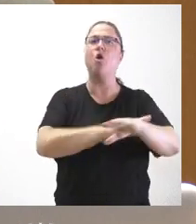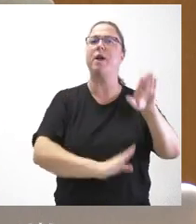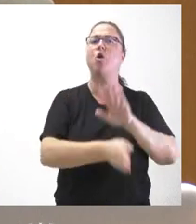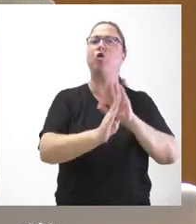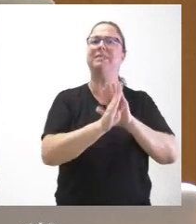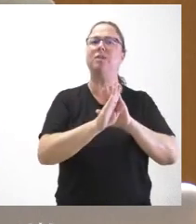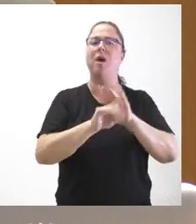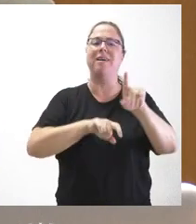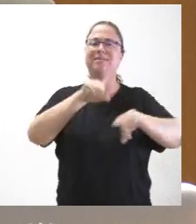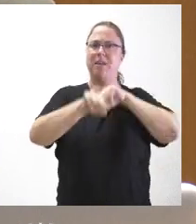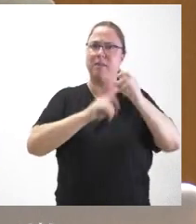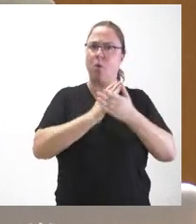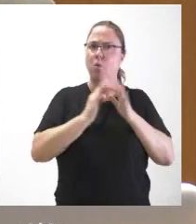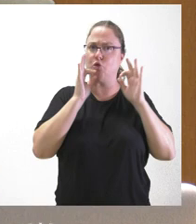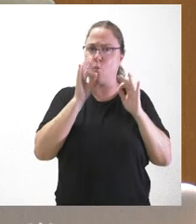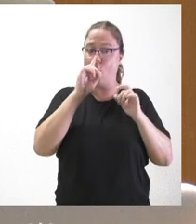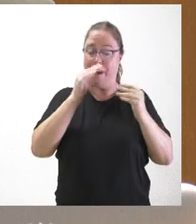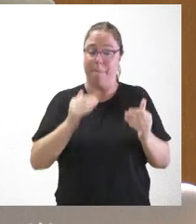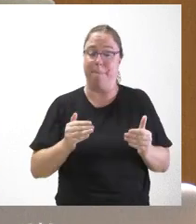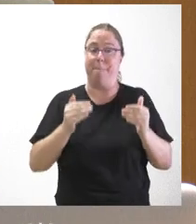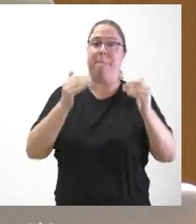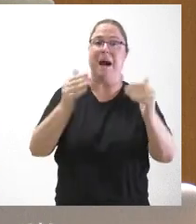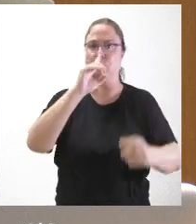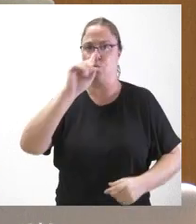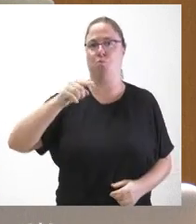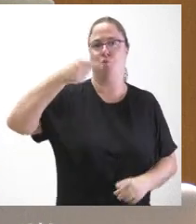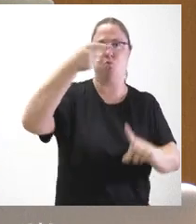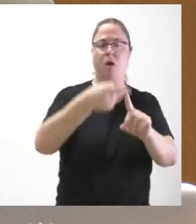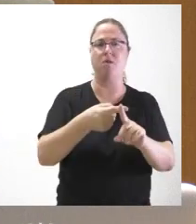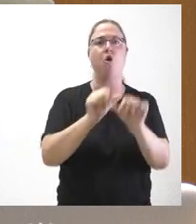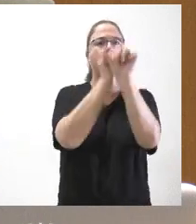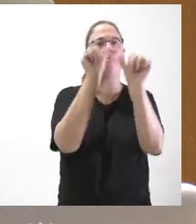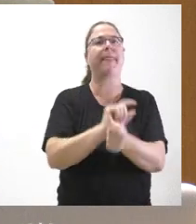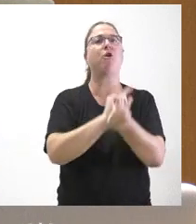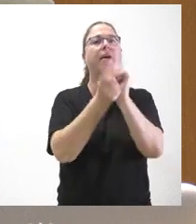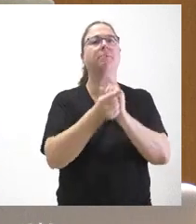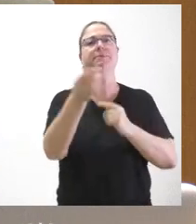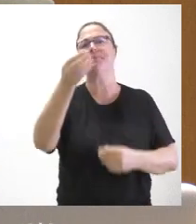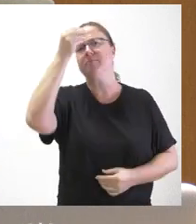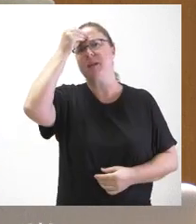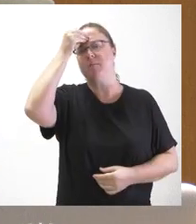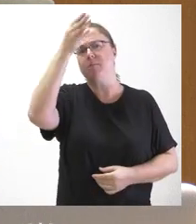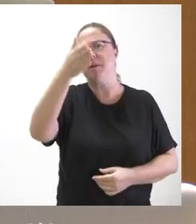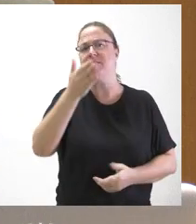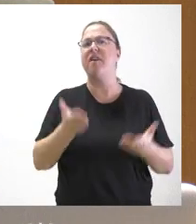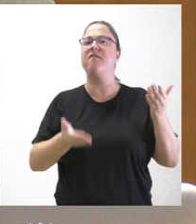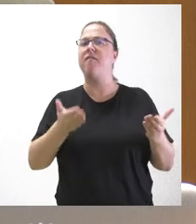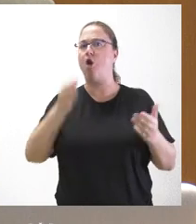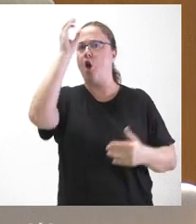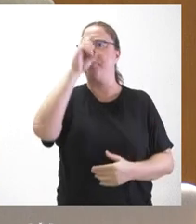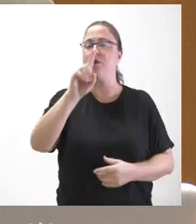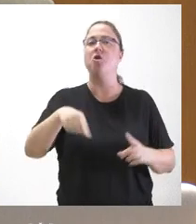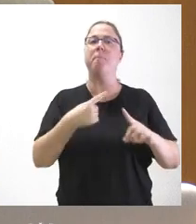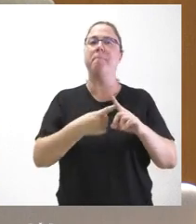actual en este curso. Se retrasa un año el cambio de modelo. No sé cómo lo valoran. Y sobre el